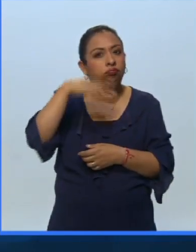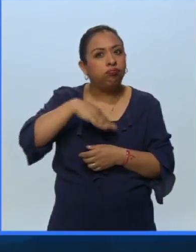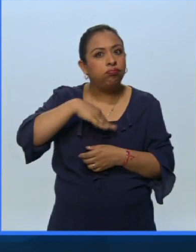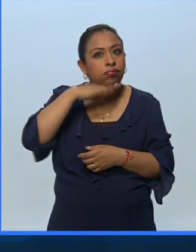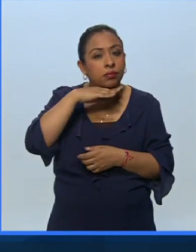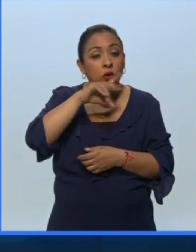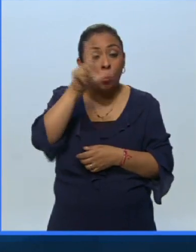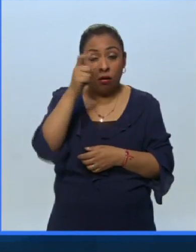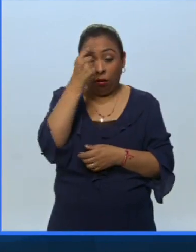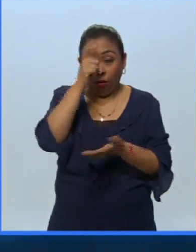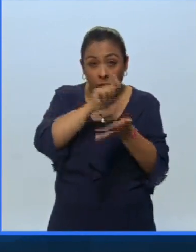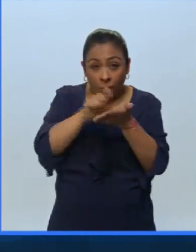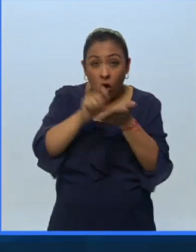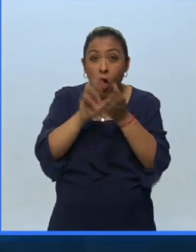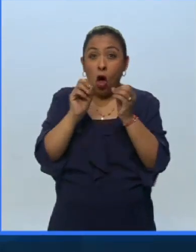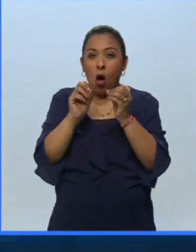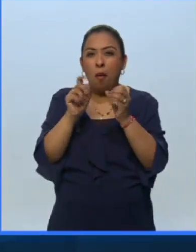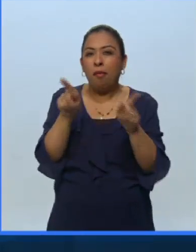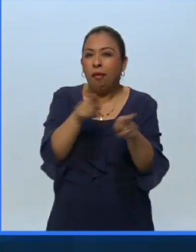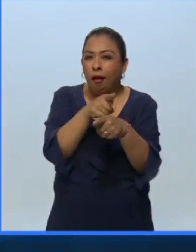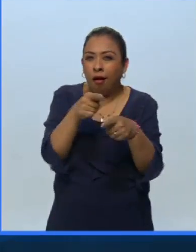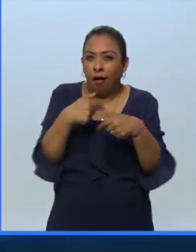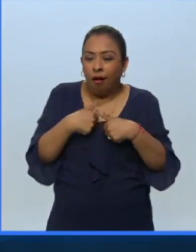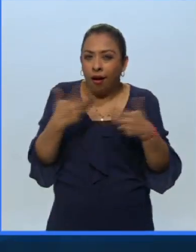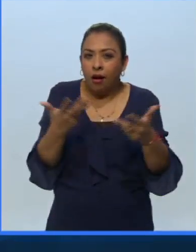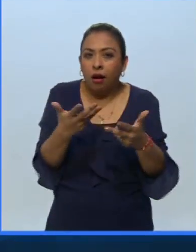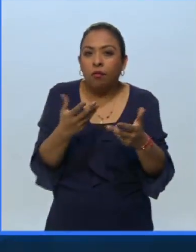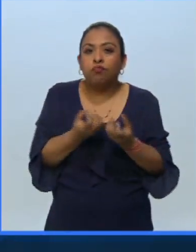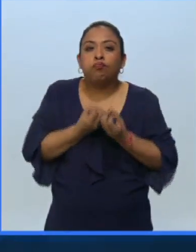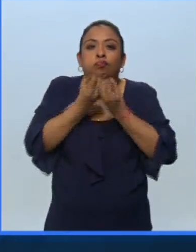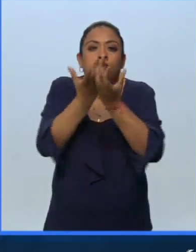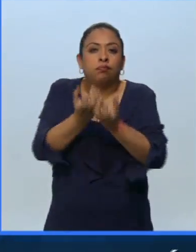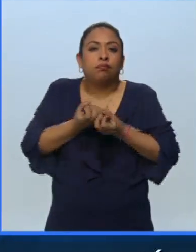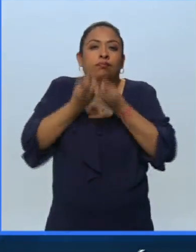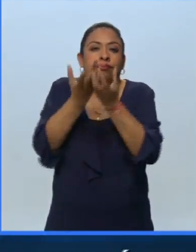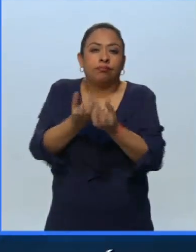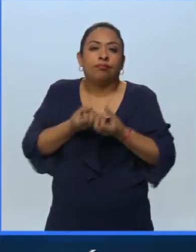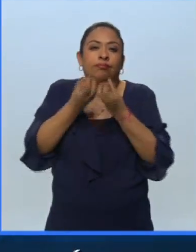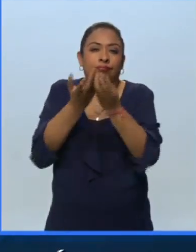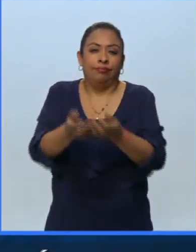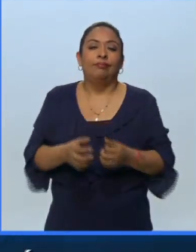hora de escribir música o de tocar se va manifestando todo esto